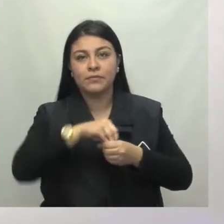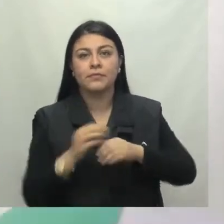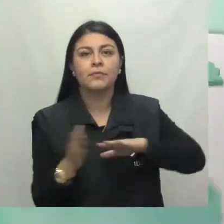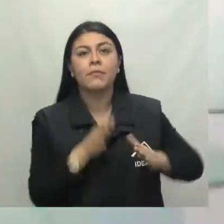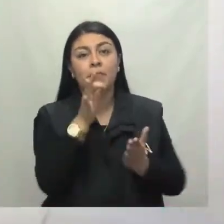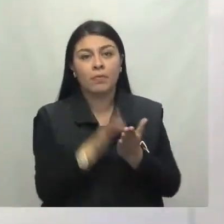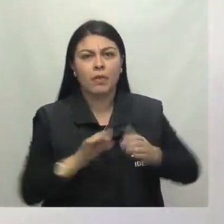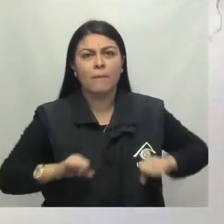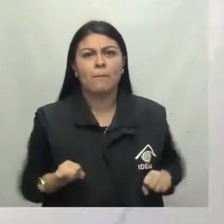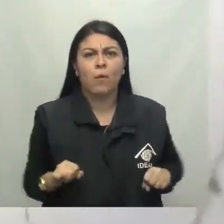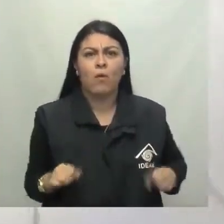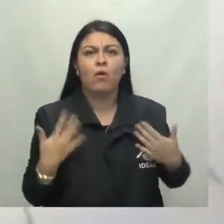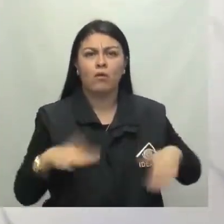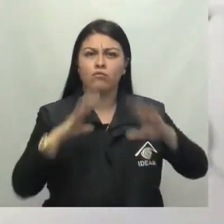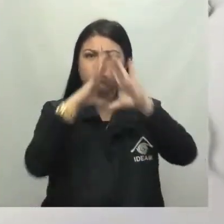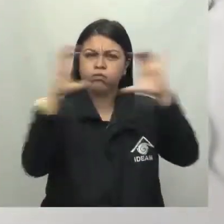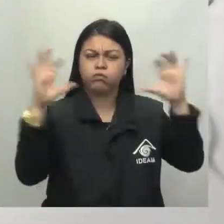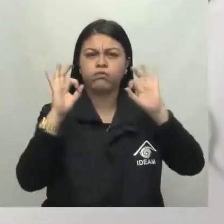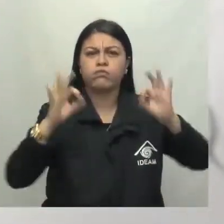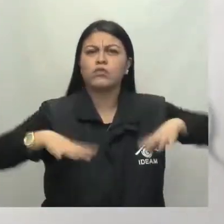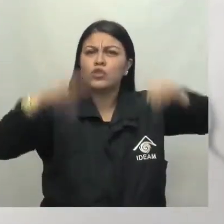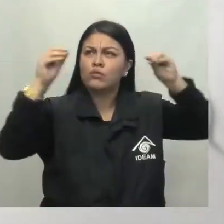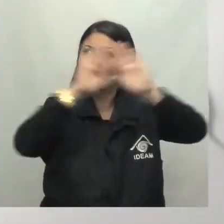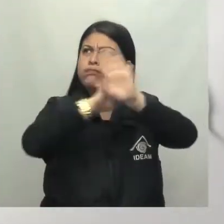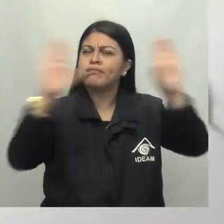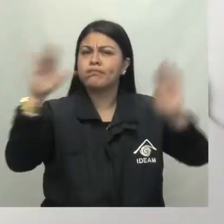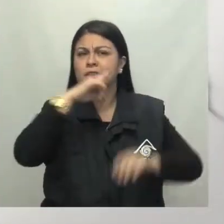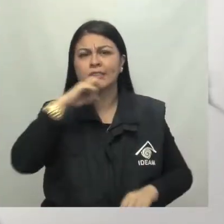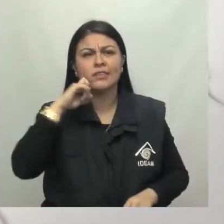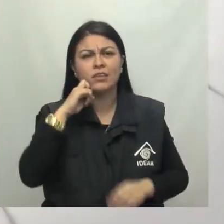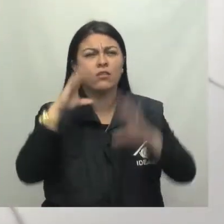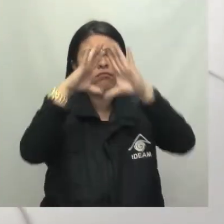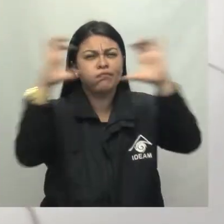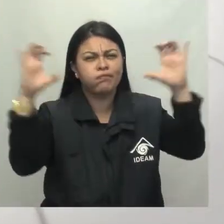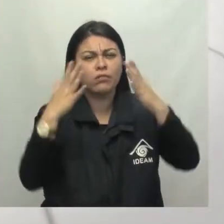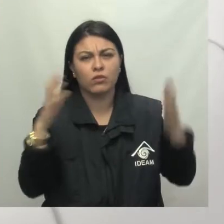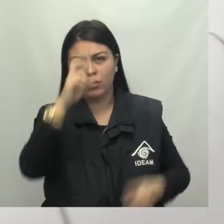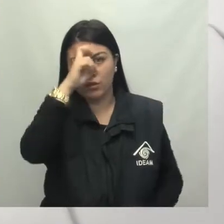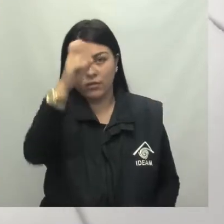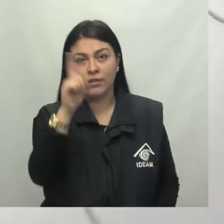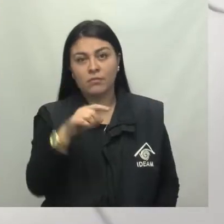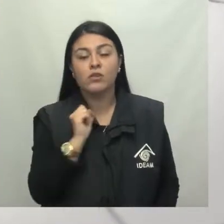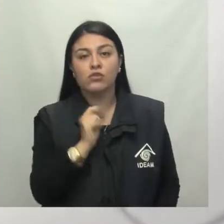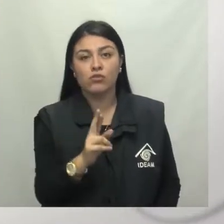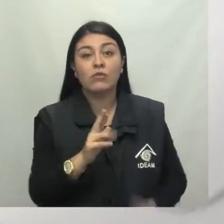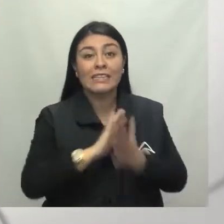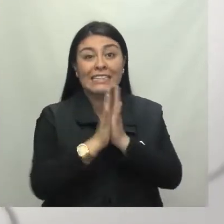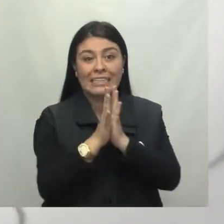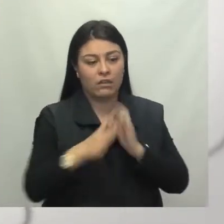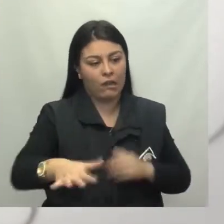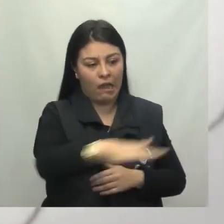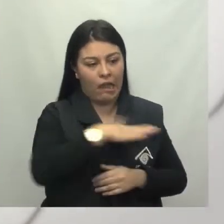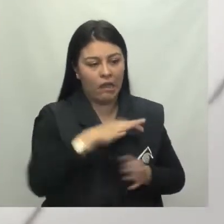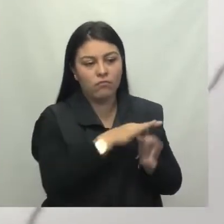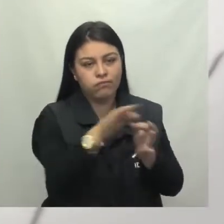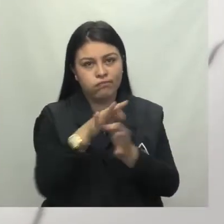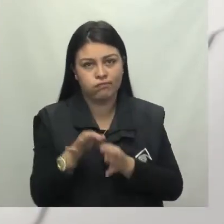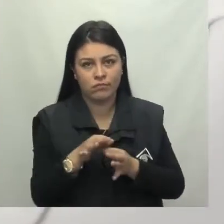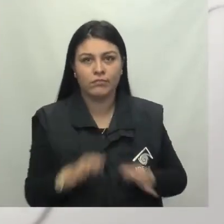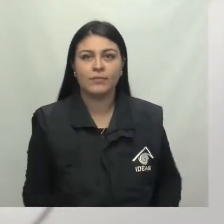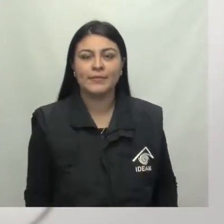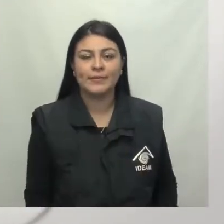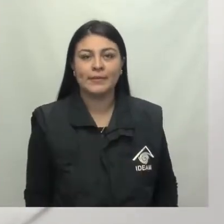En la capital del país se estima tiempo nublado y clima seco con nubosidad hacia el norte y lluvias al sur y al centro de la sabana.